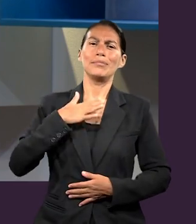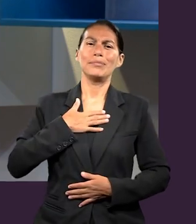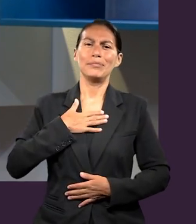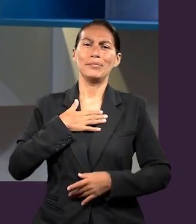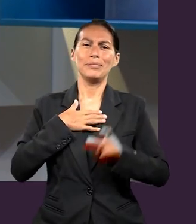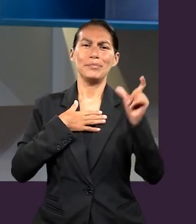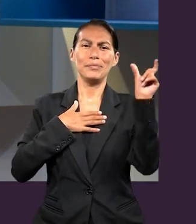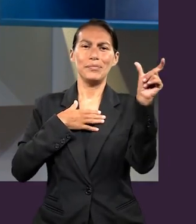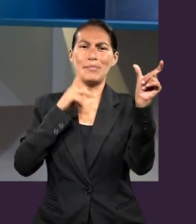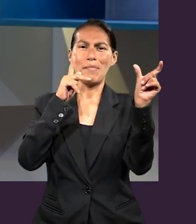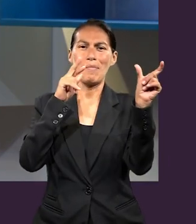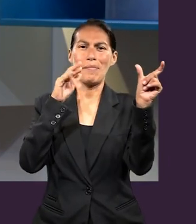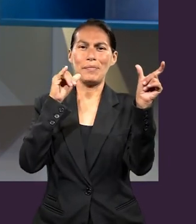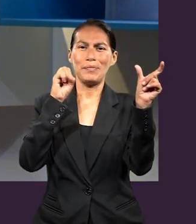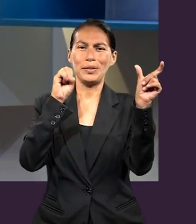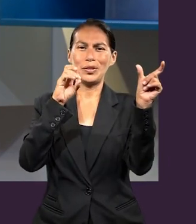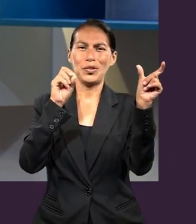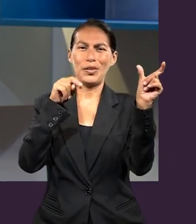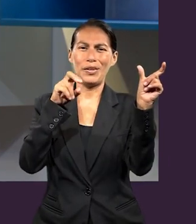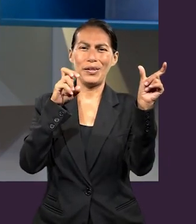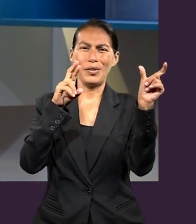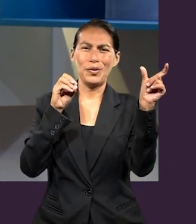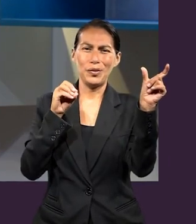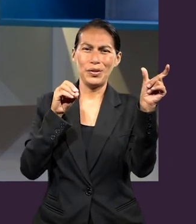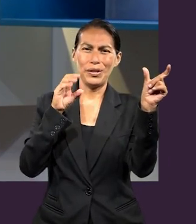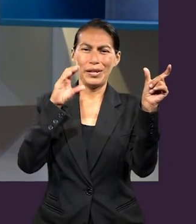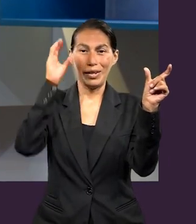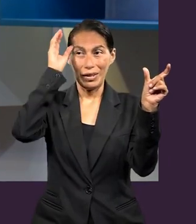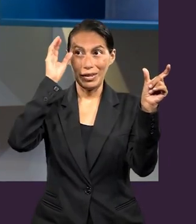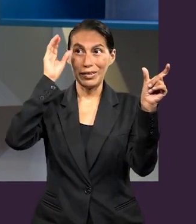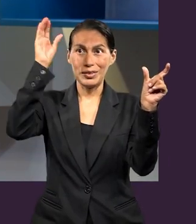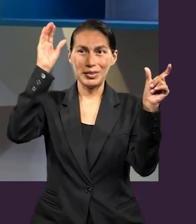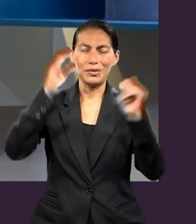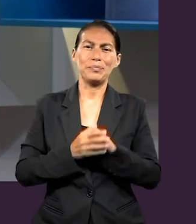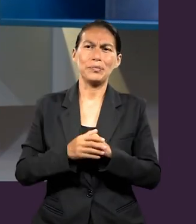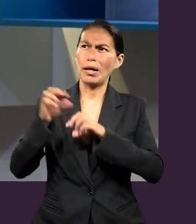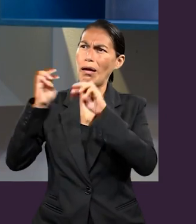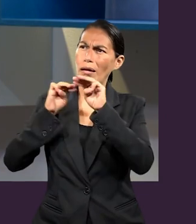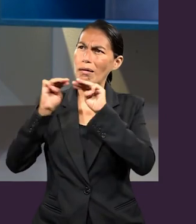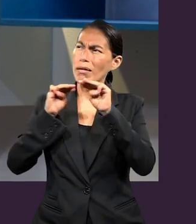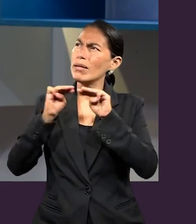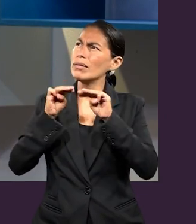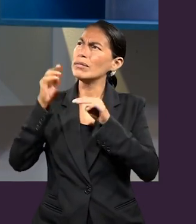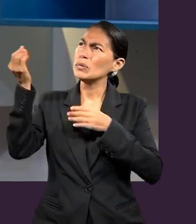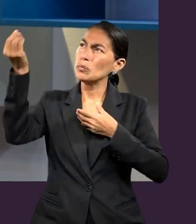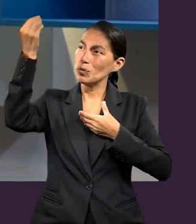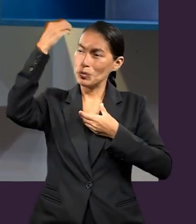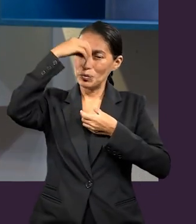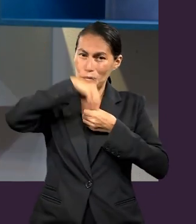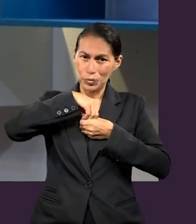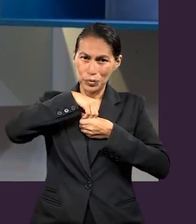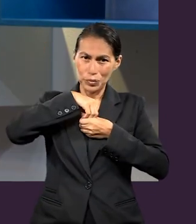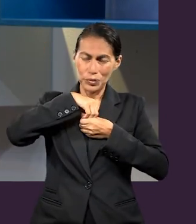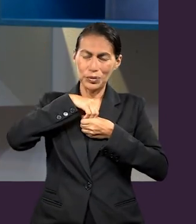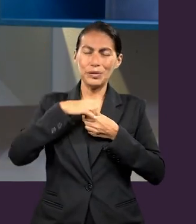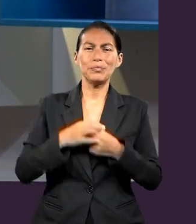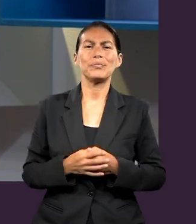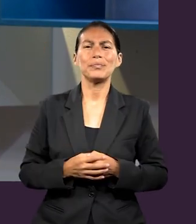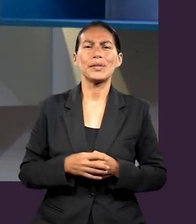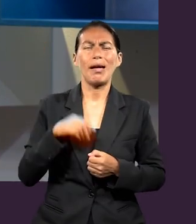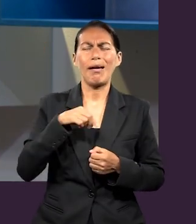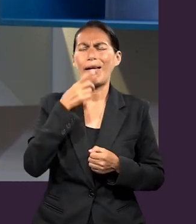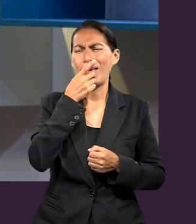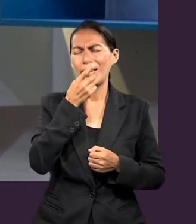prisionero de Cristo, explica un poco la misión que tiene con los gentiles, su misterio. Y en ese sentido, hay un